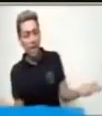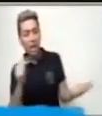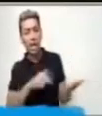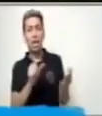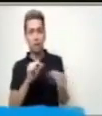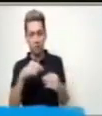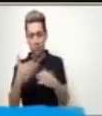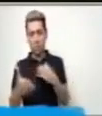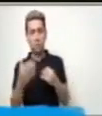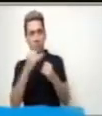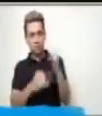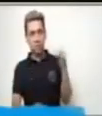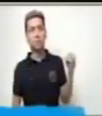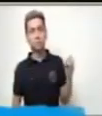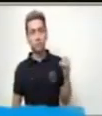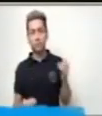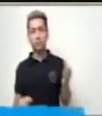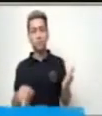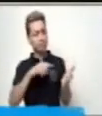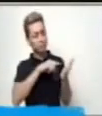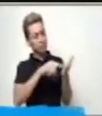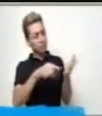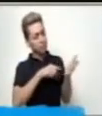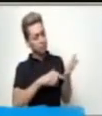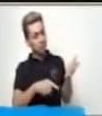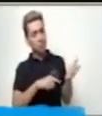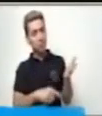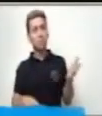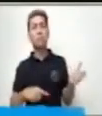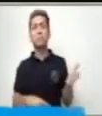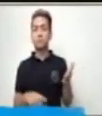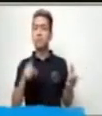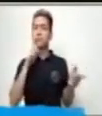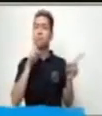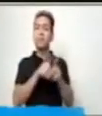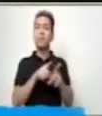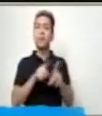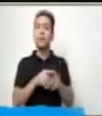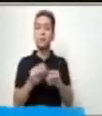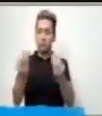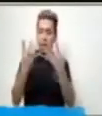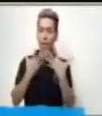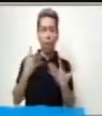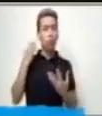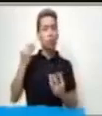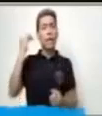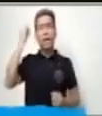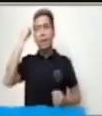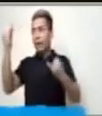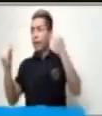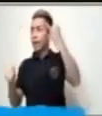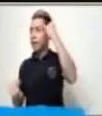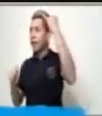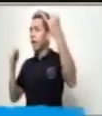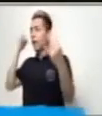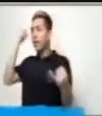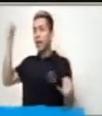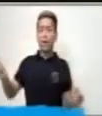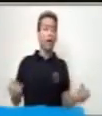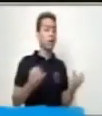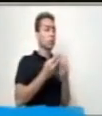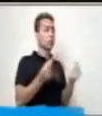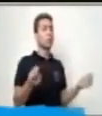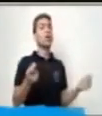terminar su contenido, pero a la vez nos está dando muchas ideas para poder resolver